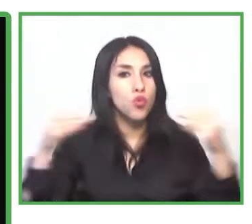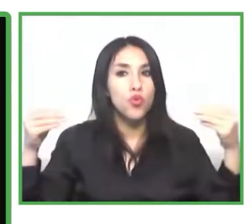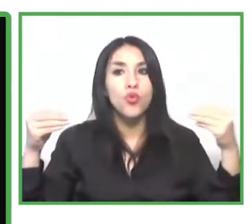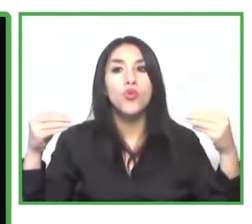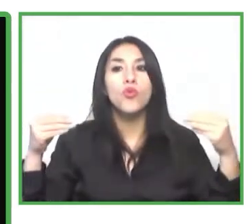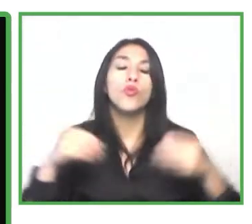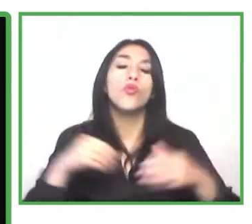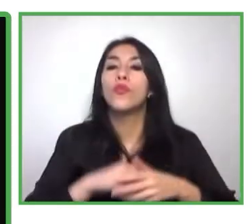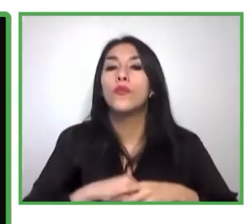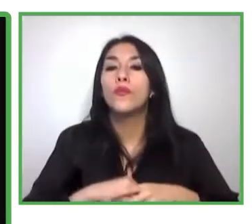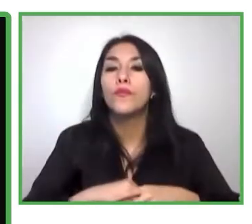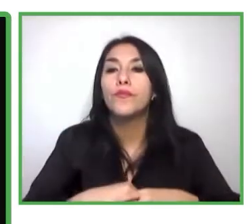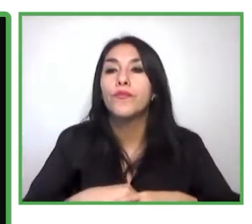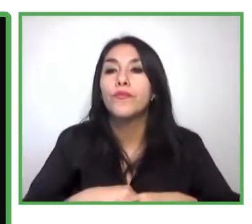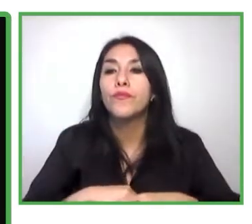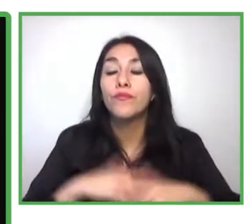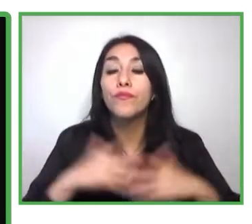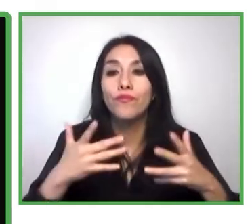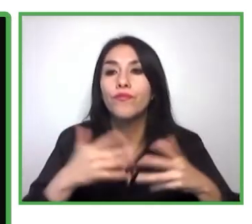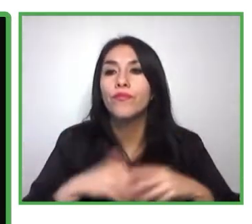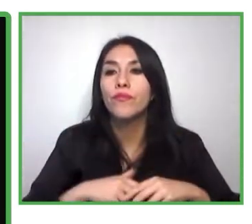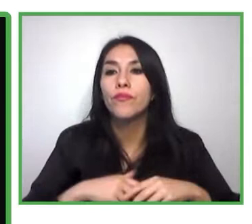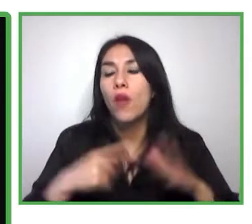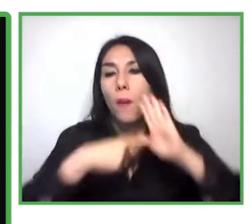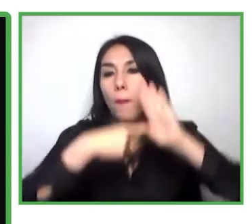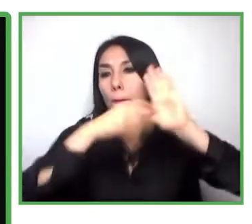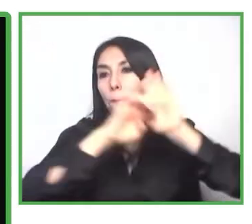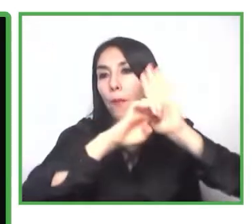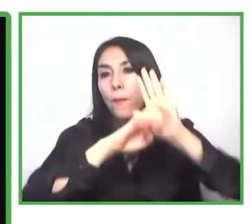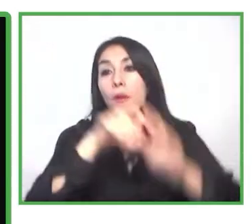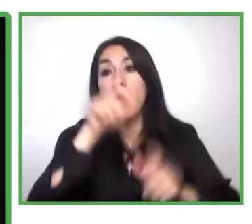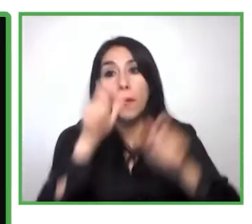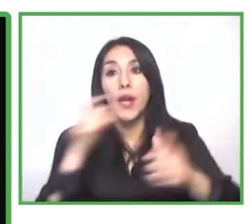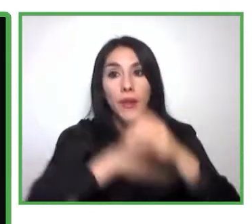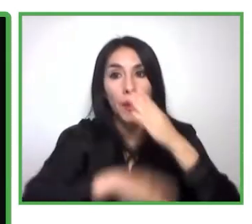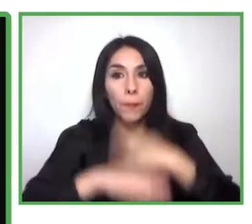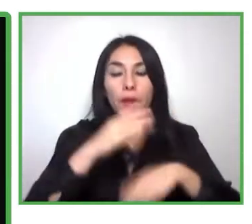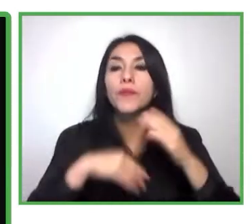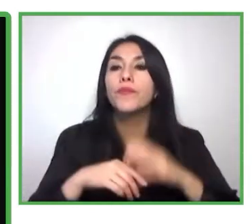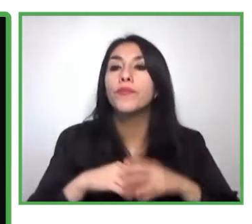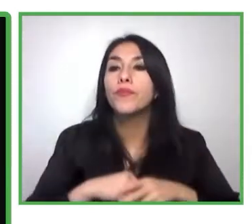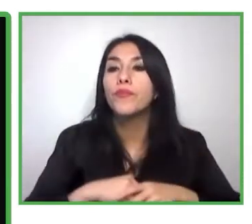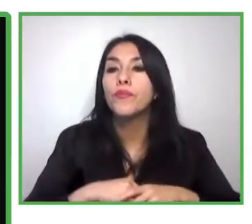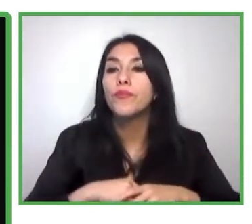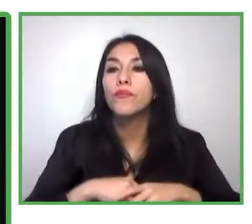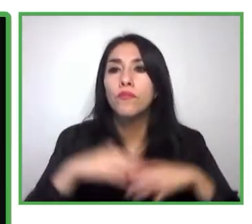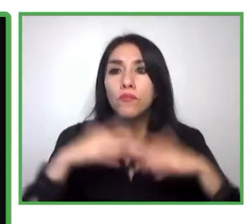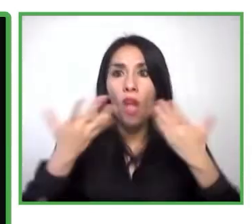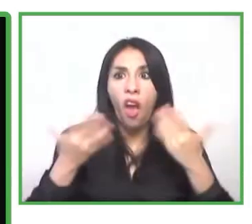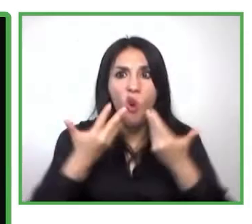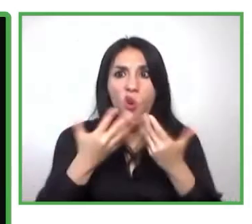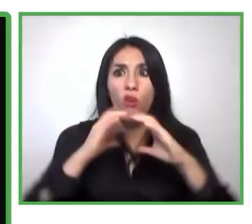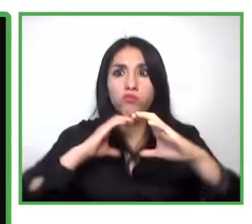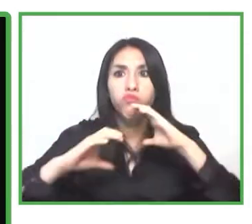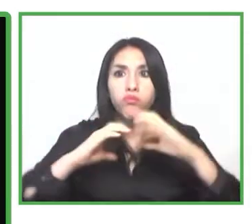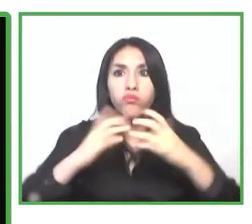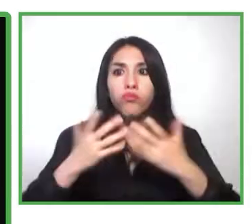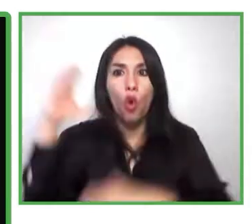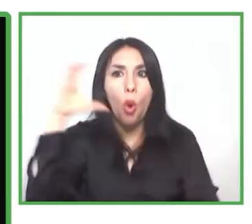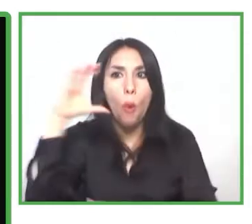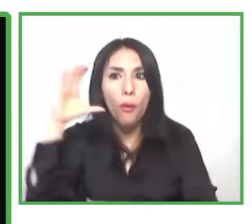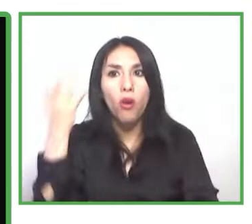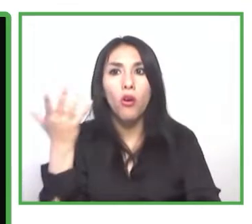discapacidad, con contrataciones en Colombia, en Paraguay y en México,